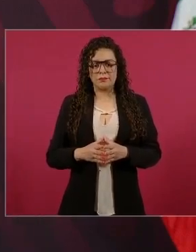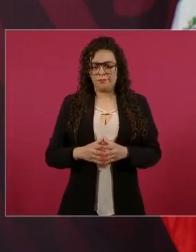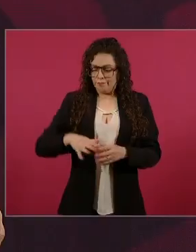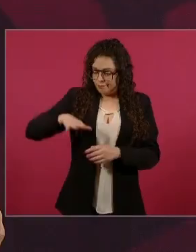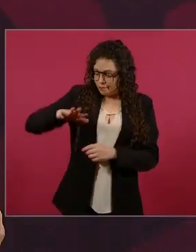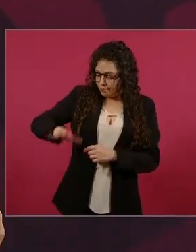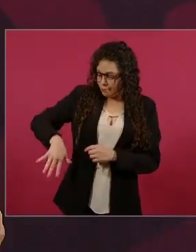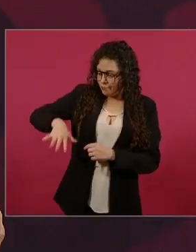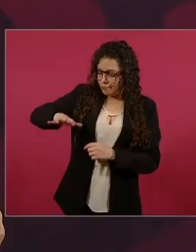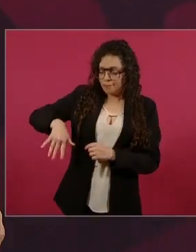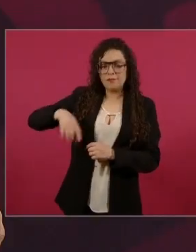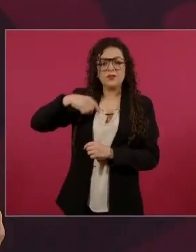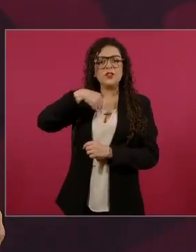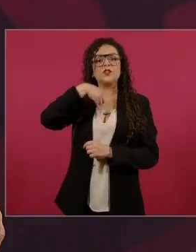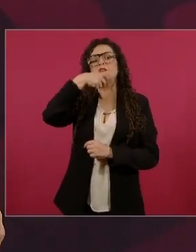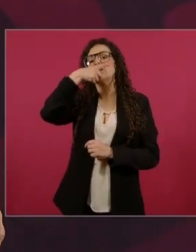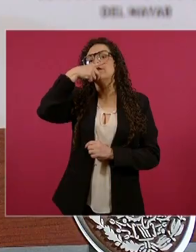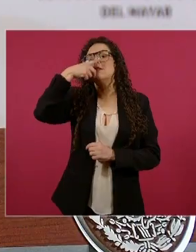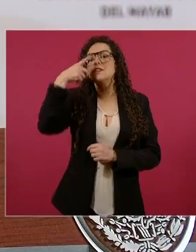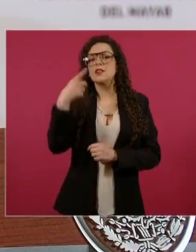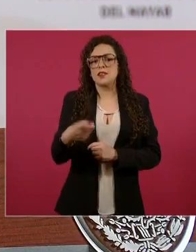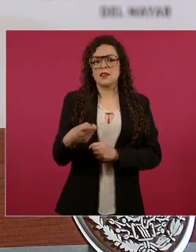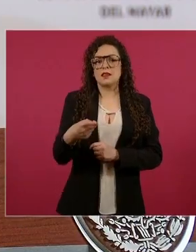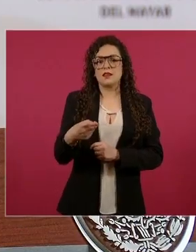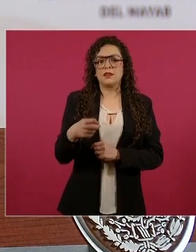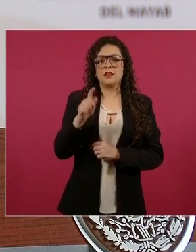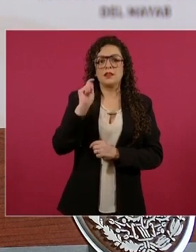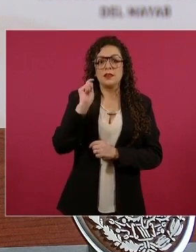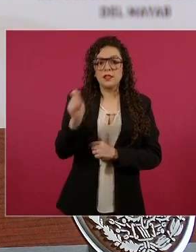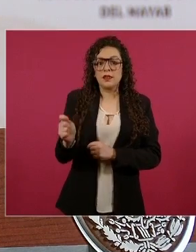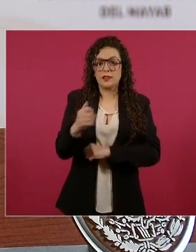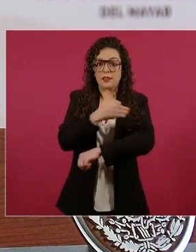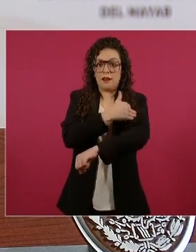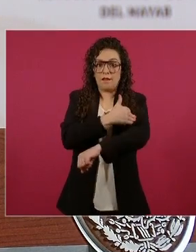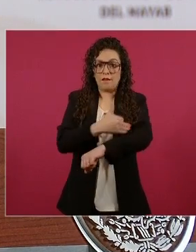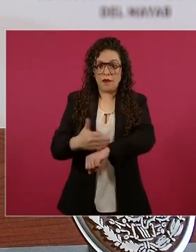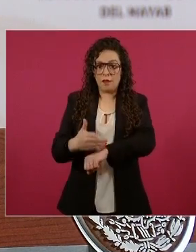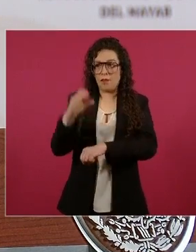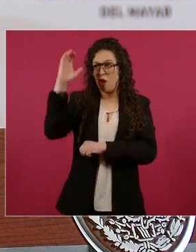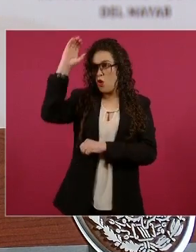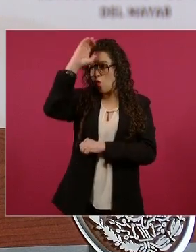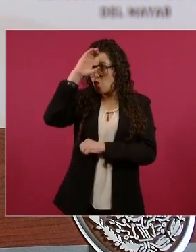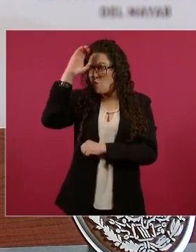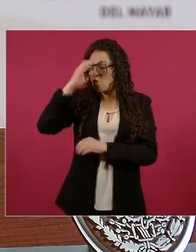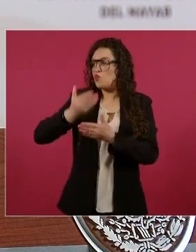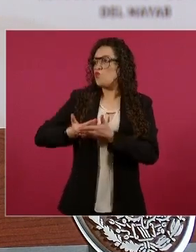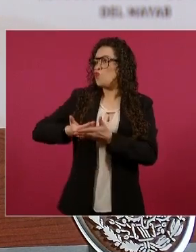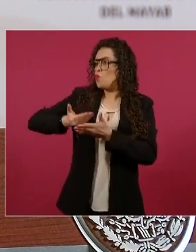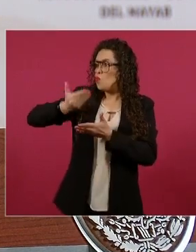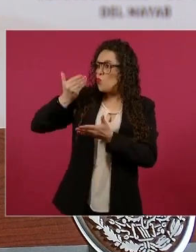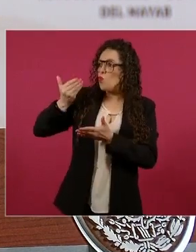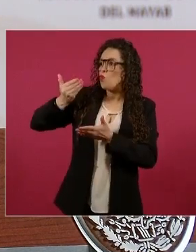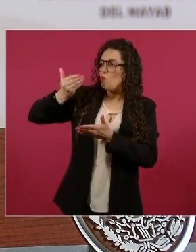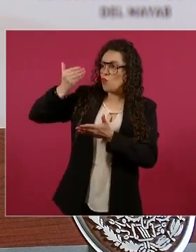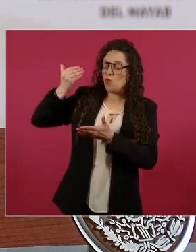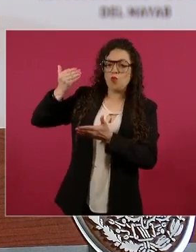por las bases, por los cimientos, por lo que nos heredaron